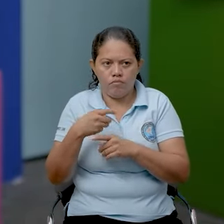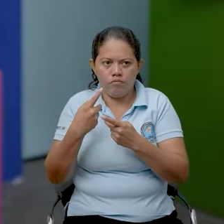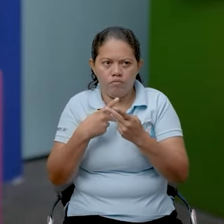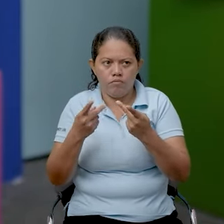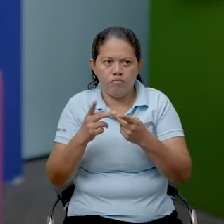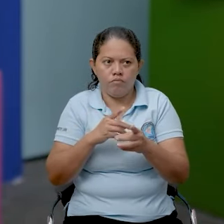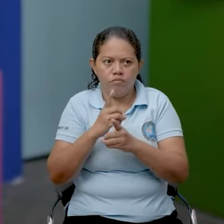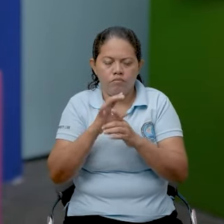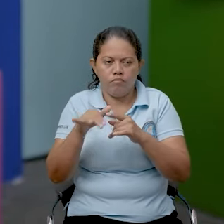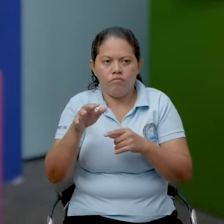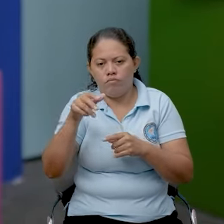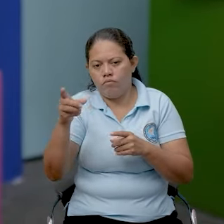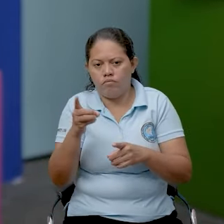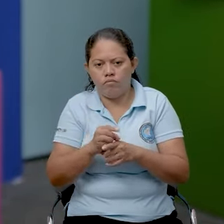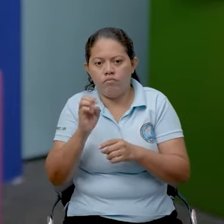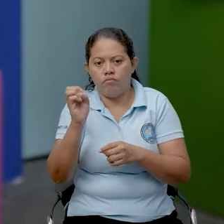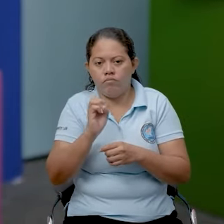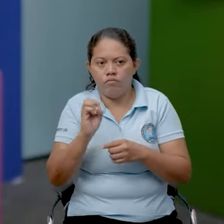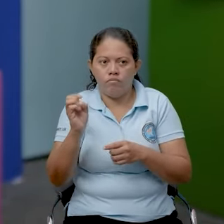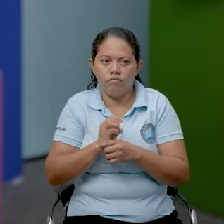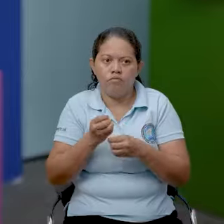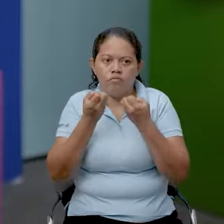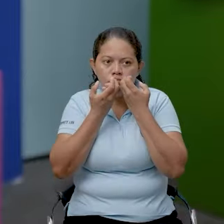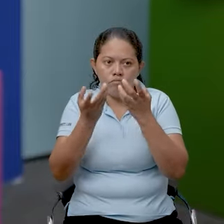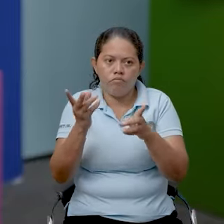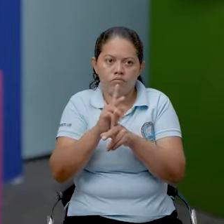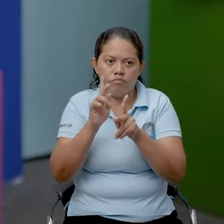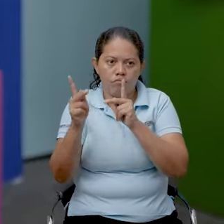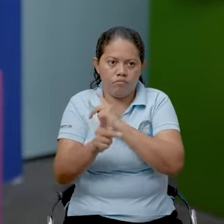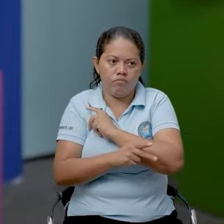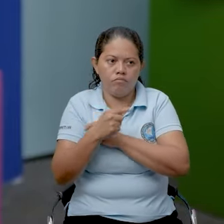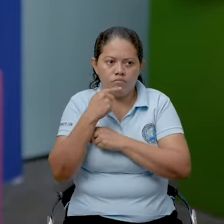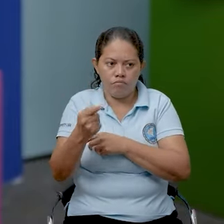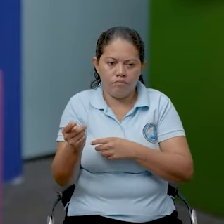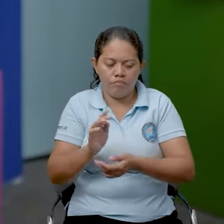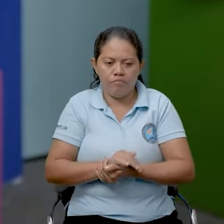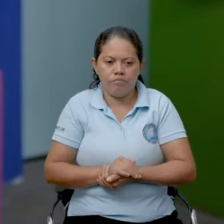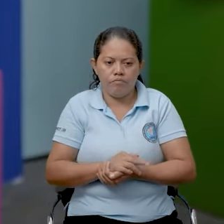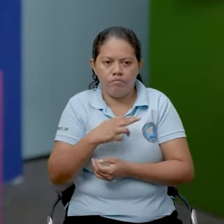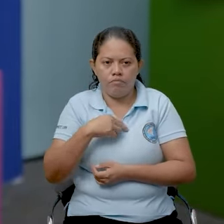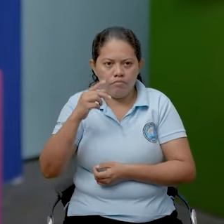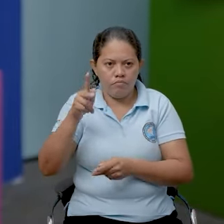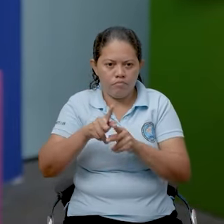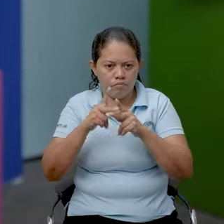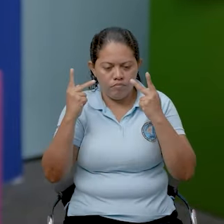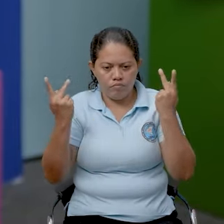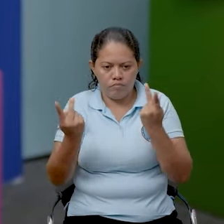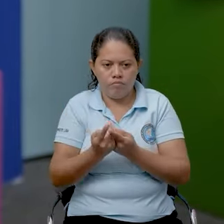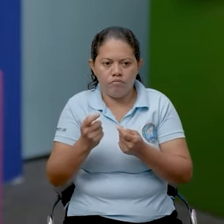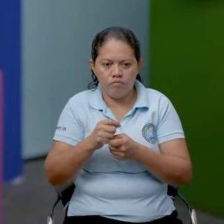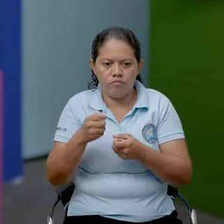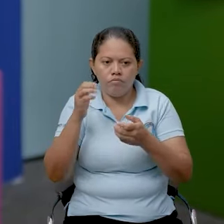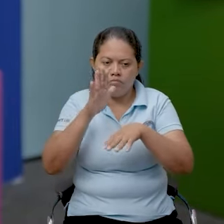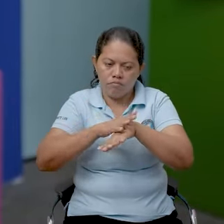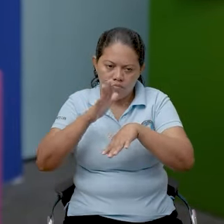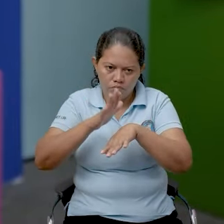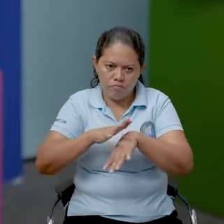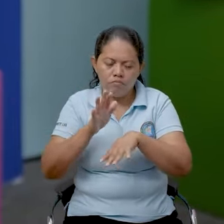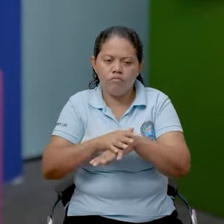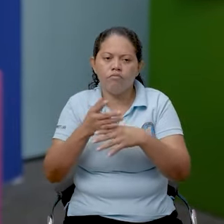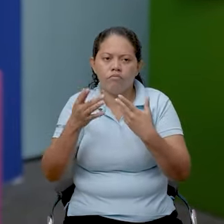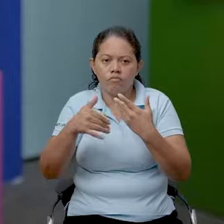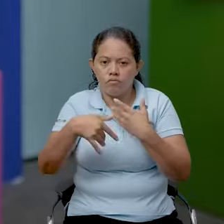producto pirotécnico, orientar a nuestra población también a hacerles el llamado